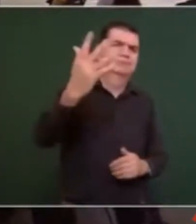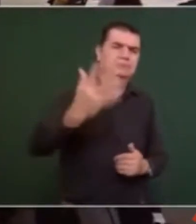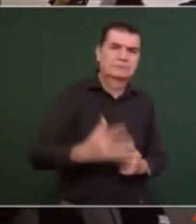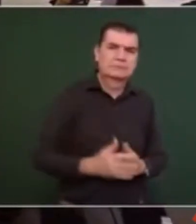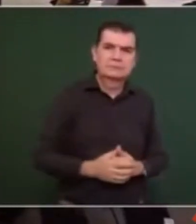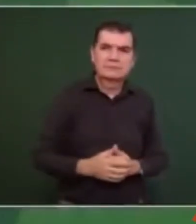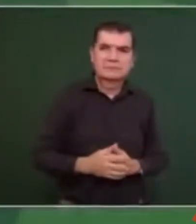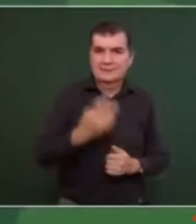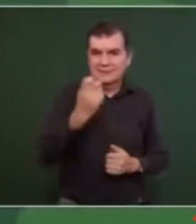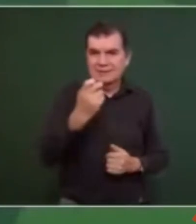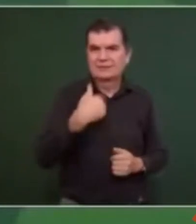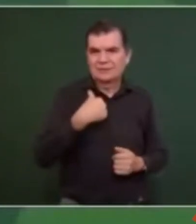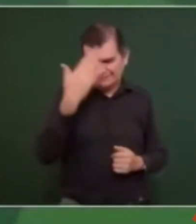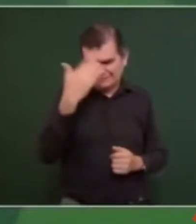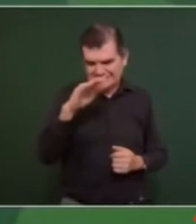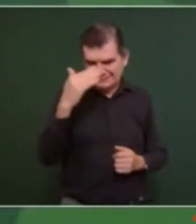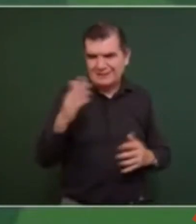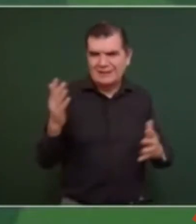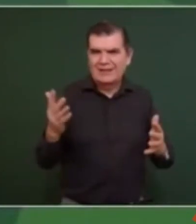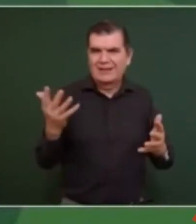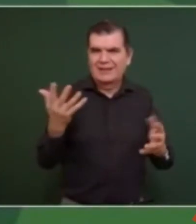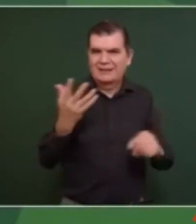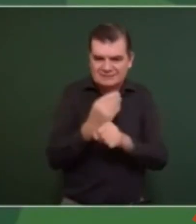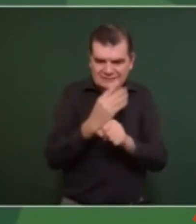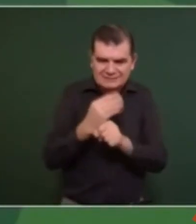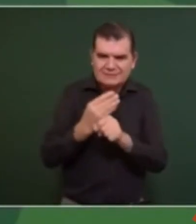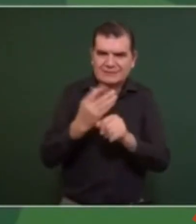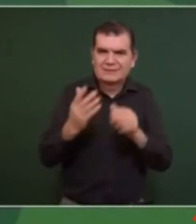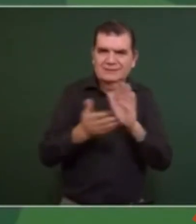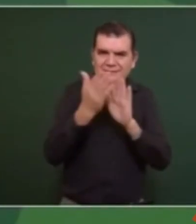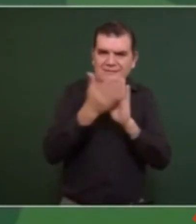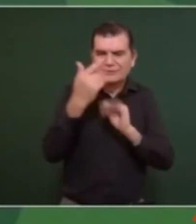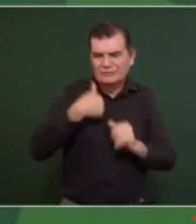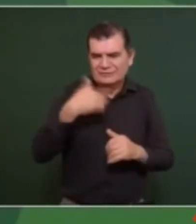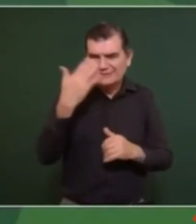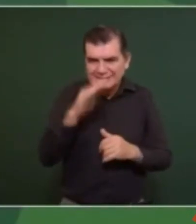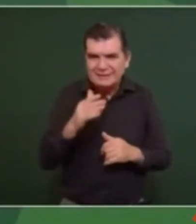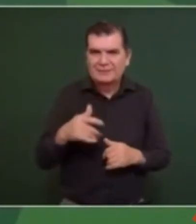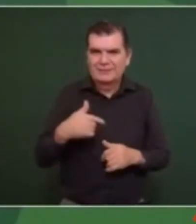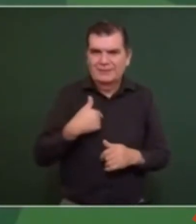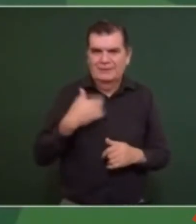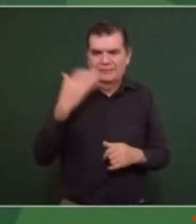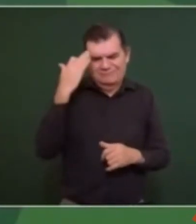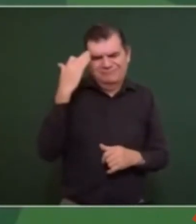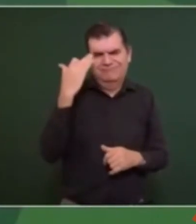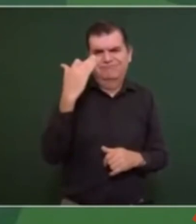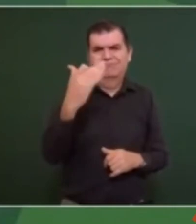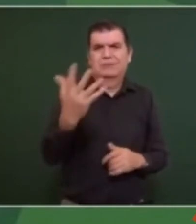Y eso que sabemos hacerlo y que